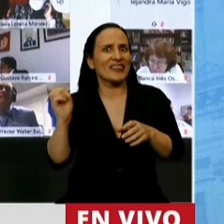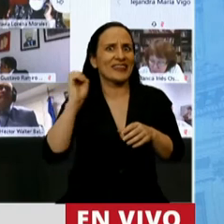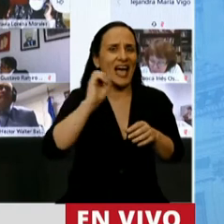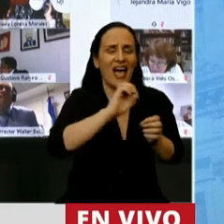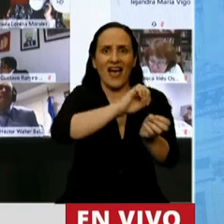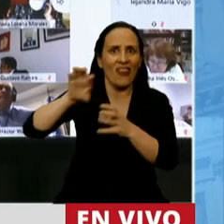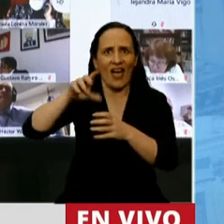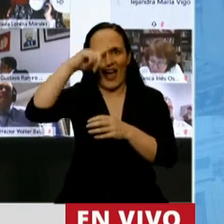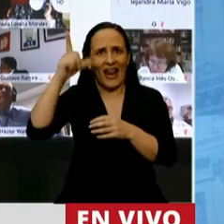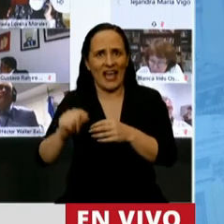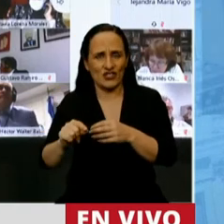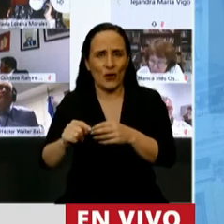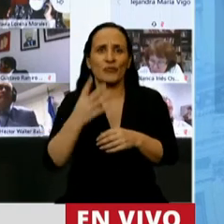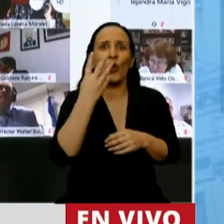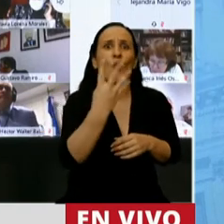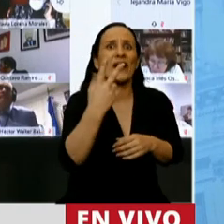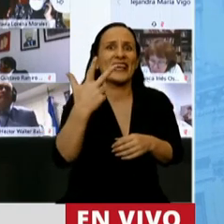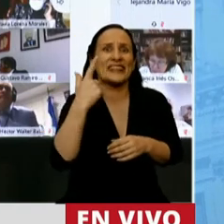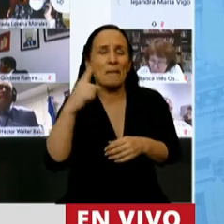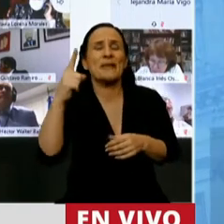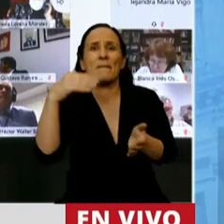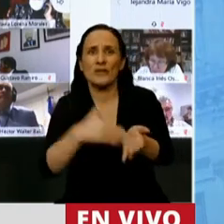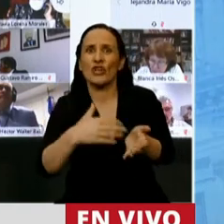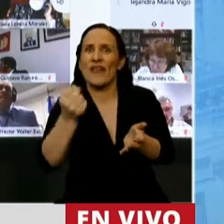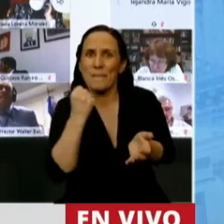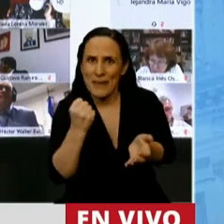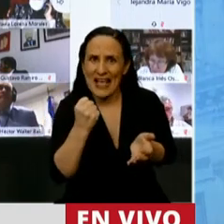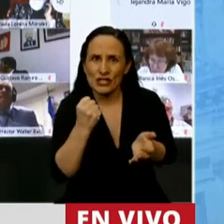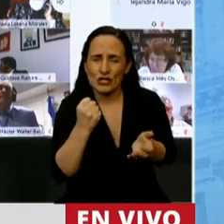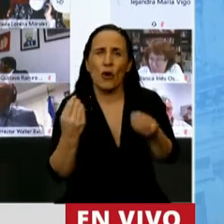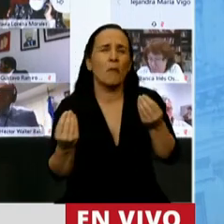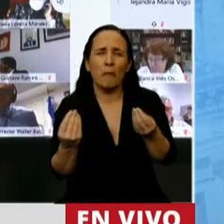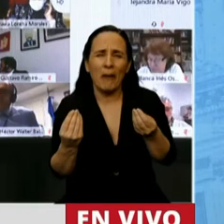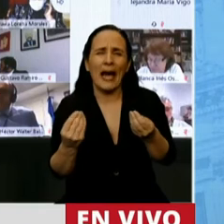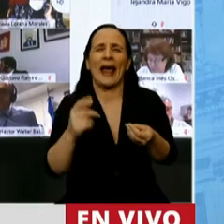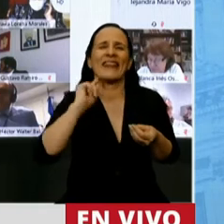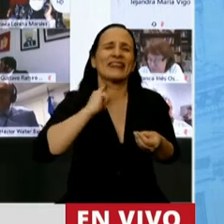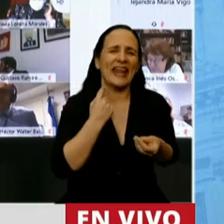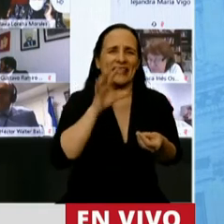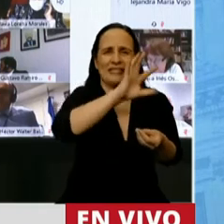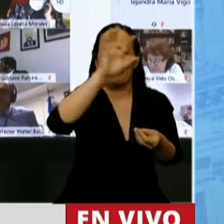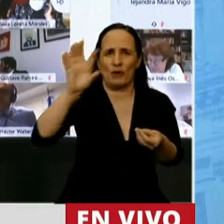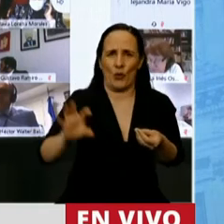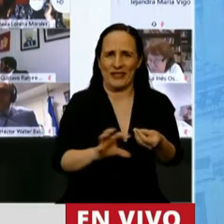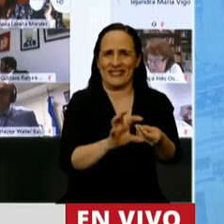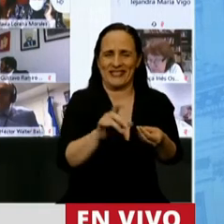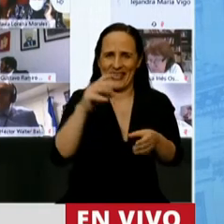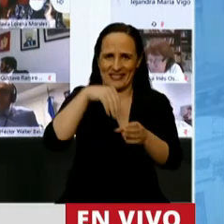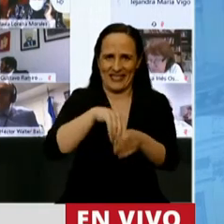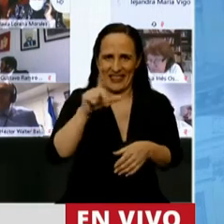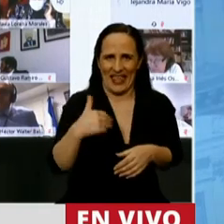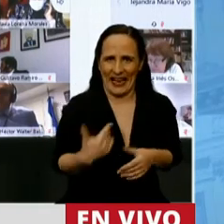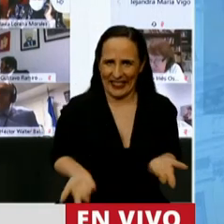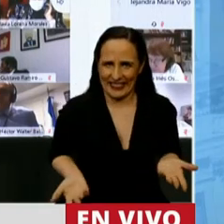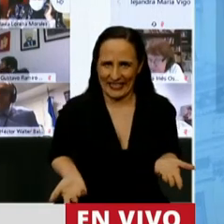la Nación. 43 mil millones de pesos para beneficio de 13 provincias argentinas, dentro de lo cual